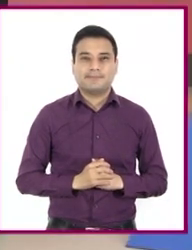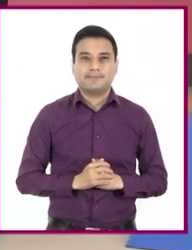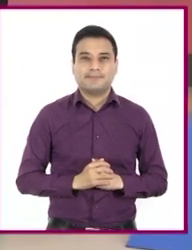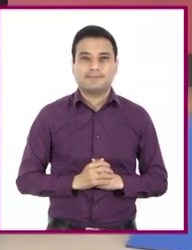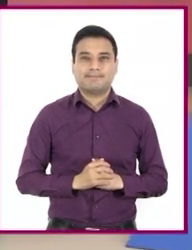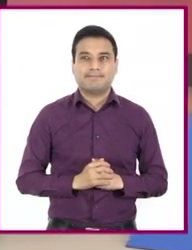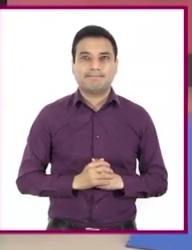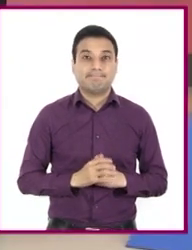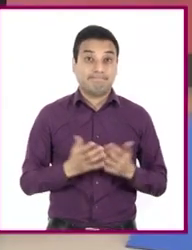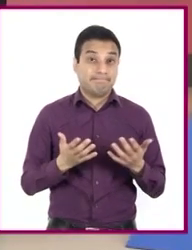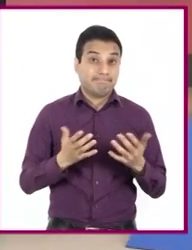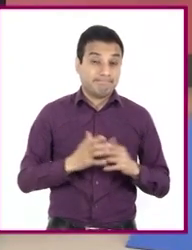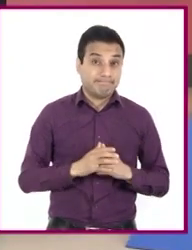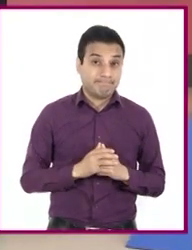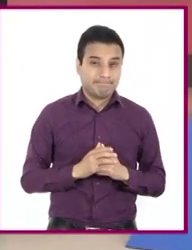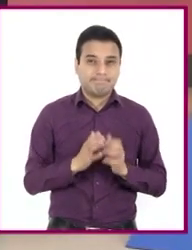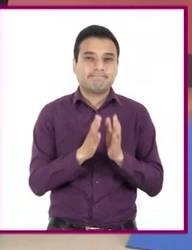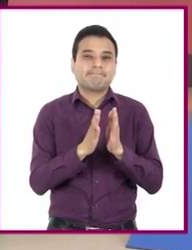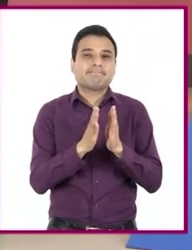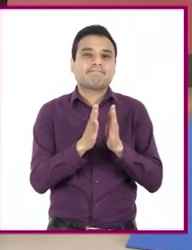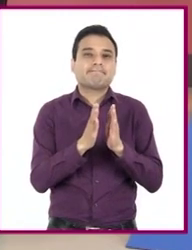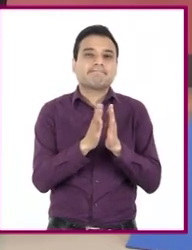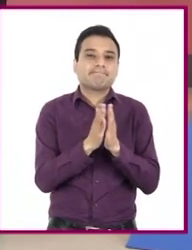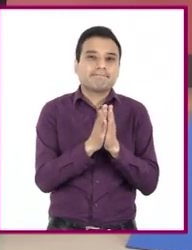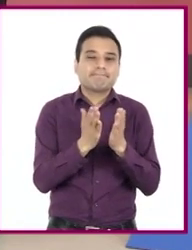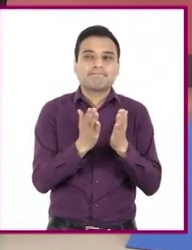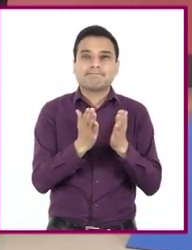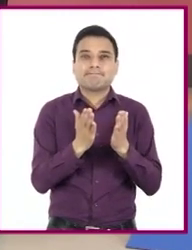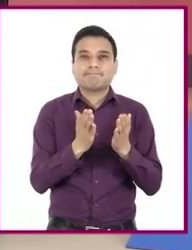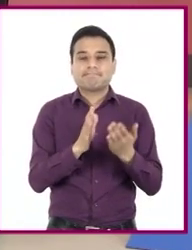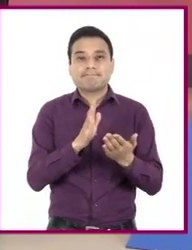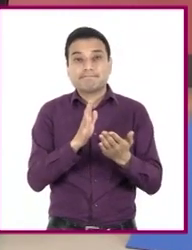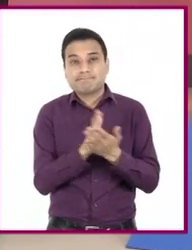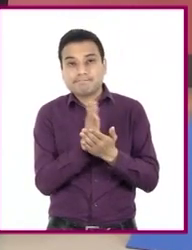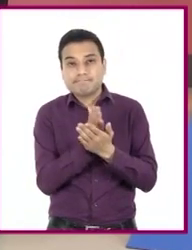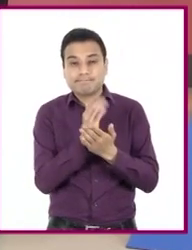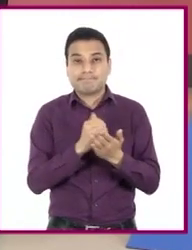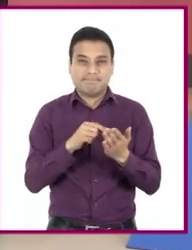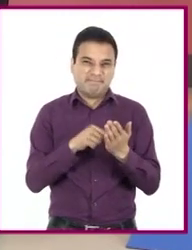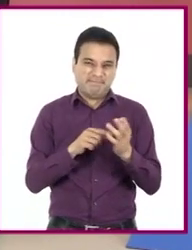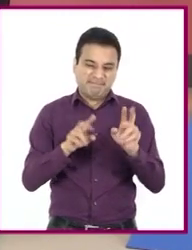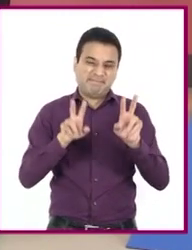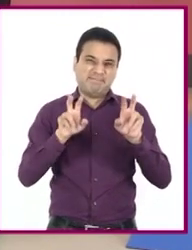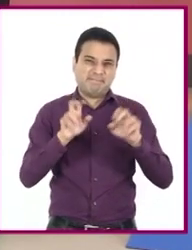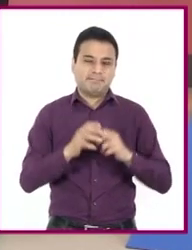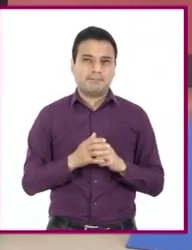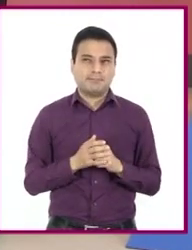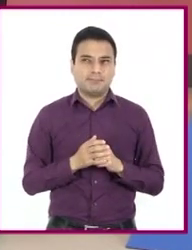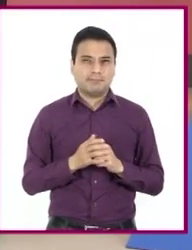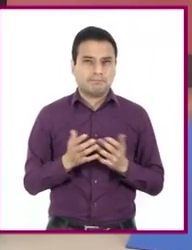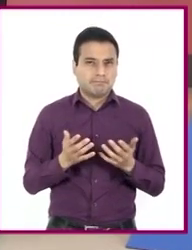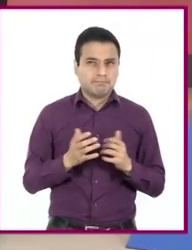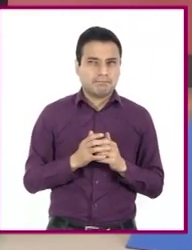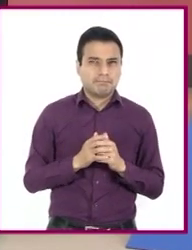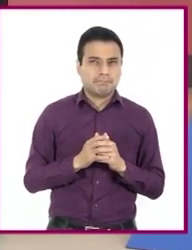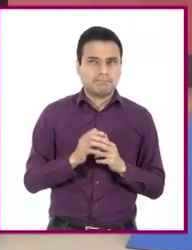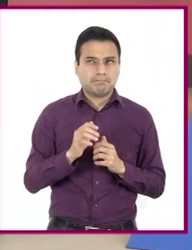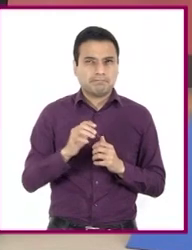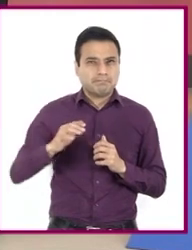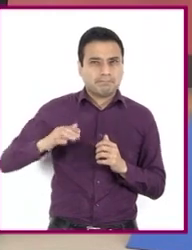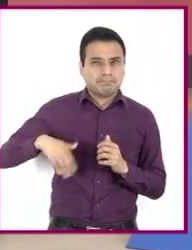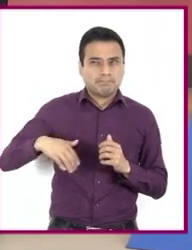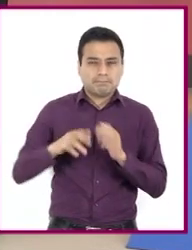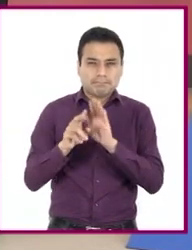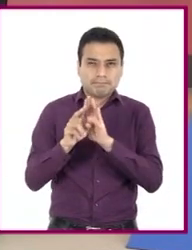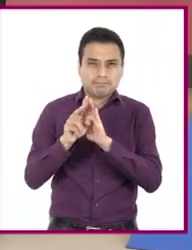Piensen en materiales impresos como los libros o los artículos de una revista. ¿En qué se diferencian de los materiales que acabamos